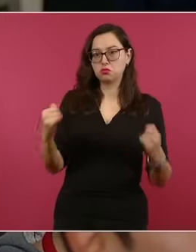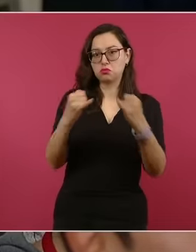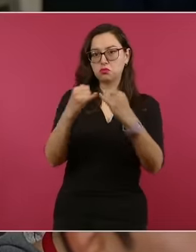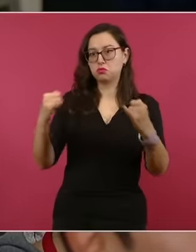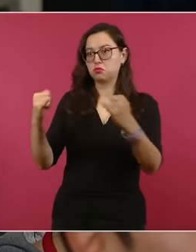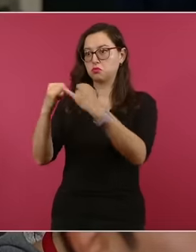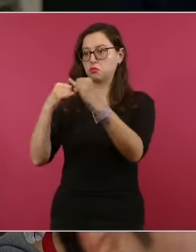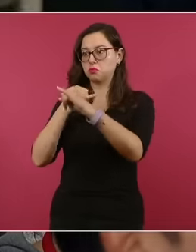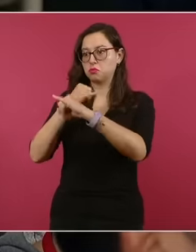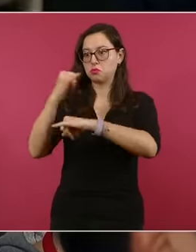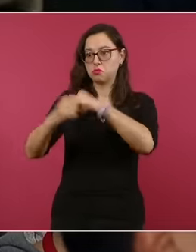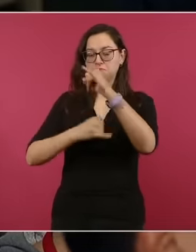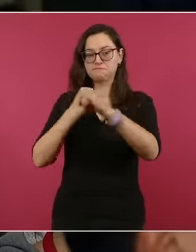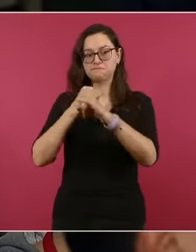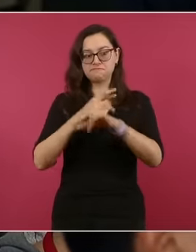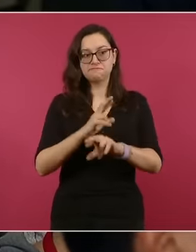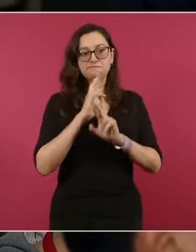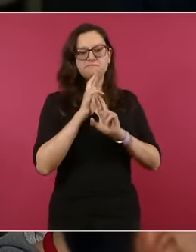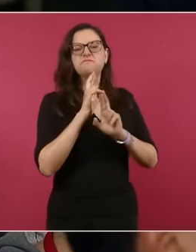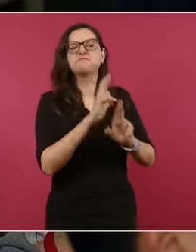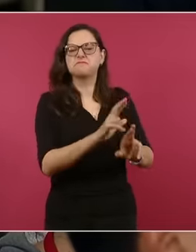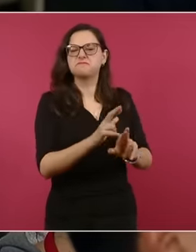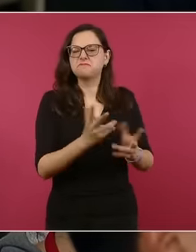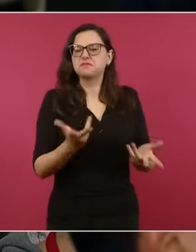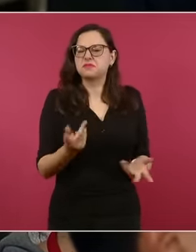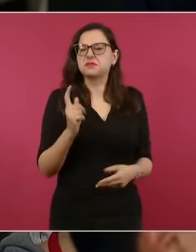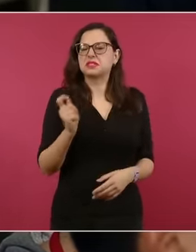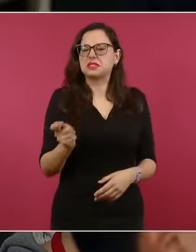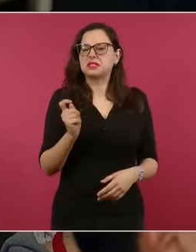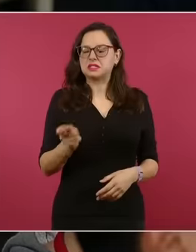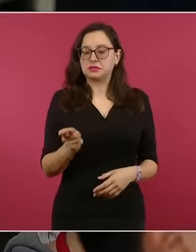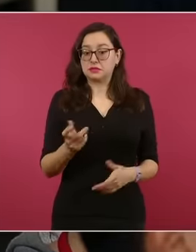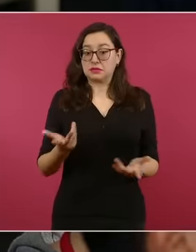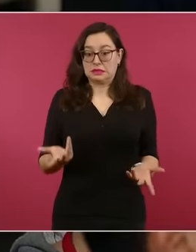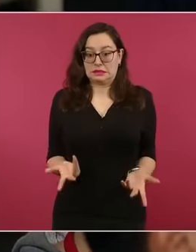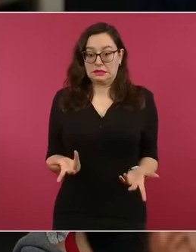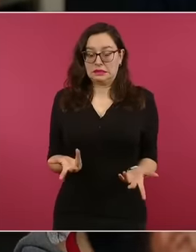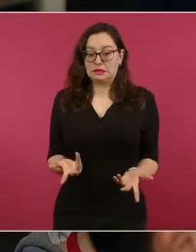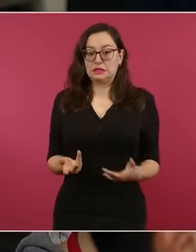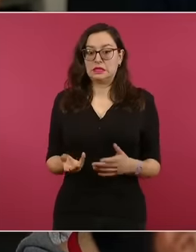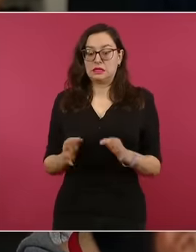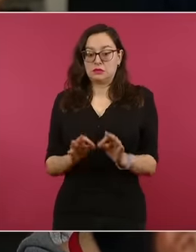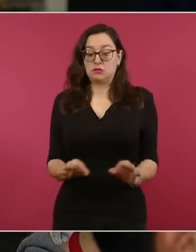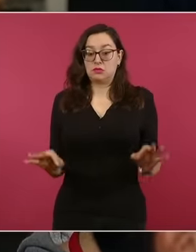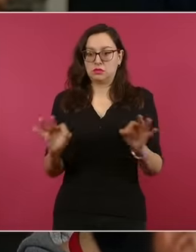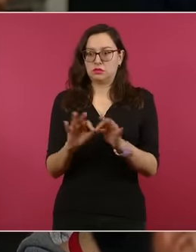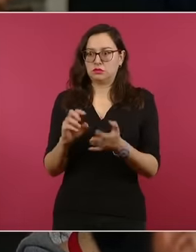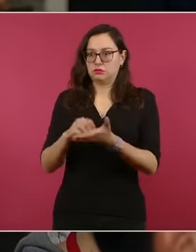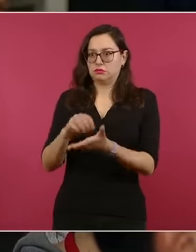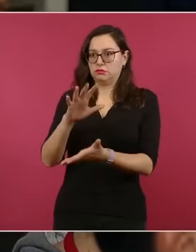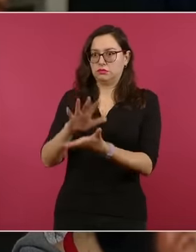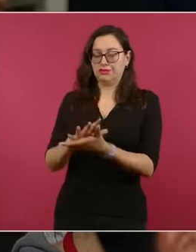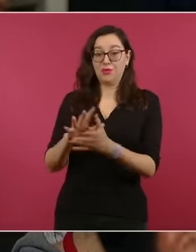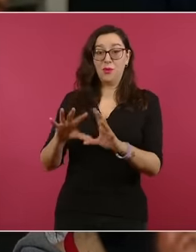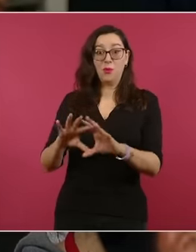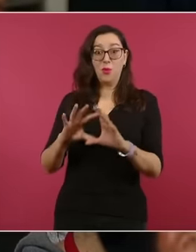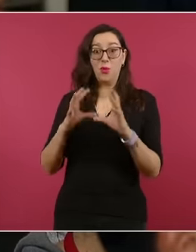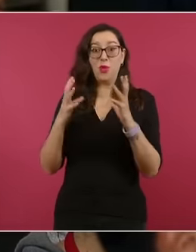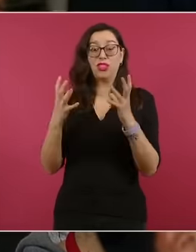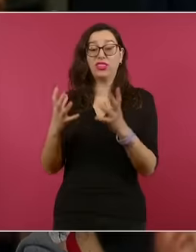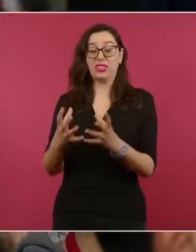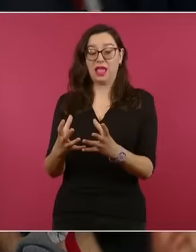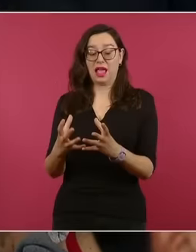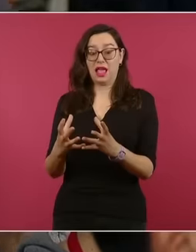organismo, sobre todo porque se están aceptando precedentes a nivel mundial y que se está